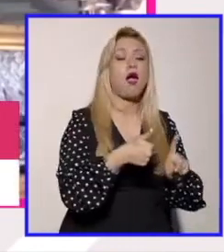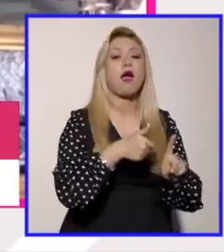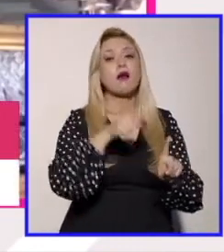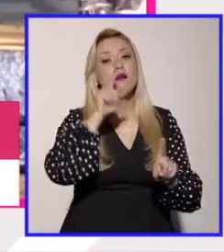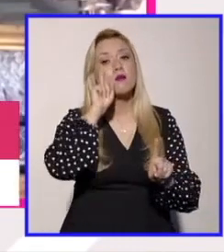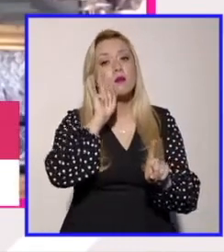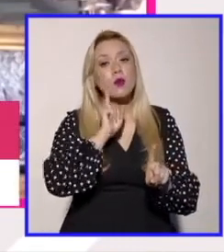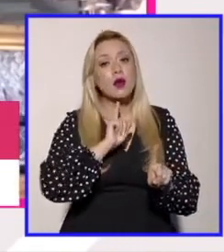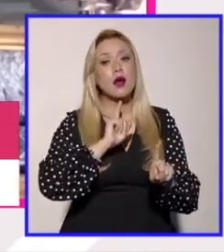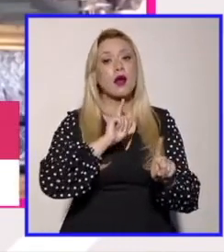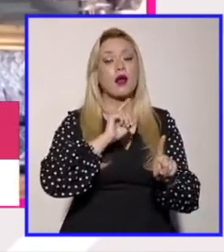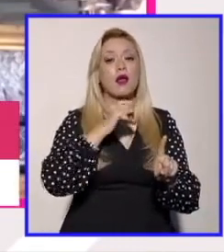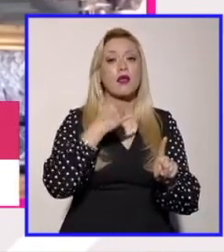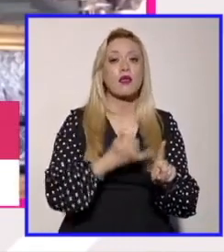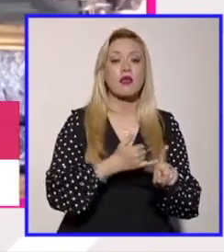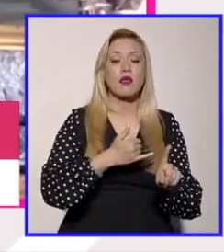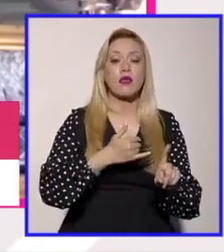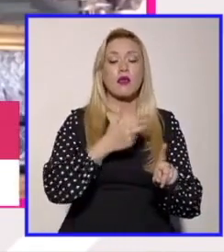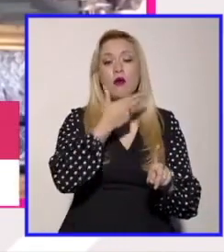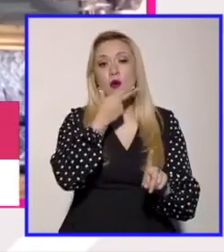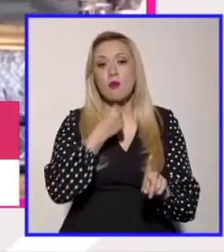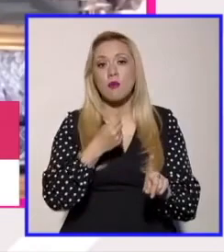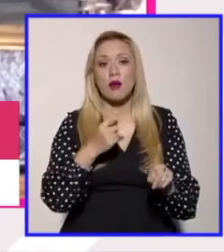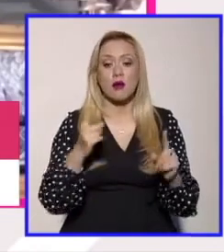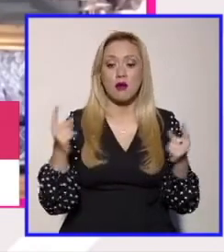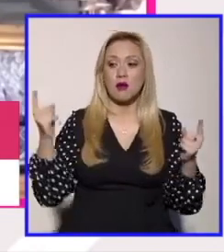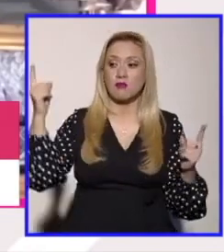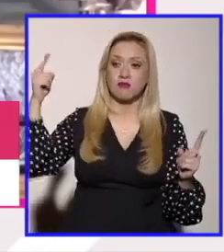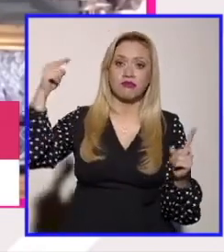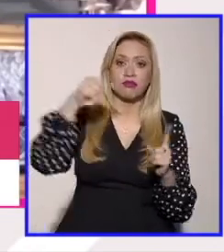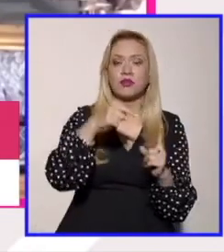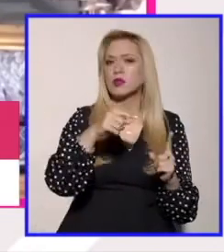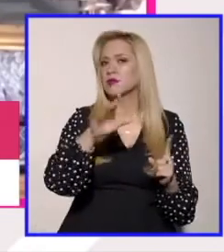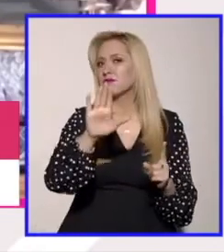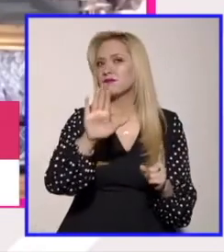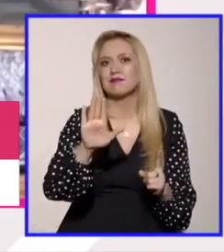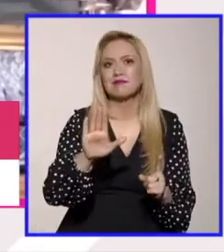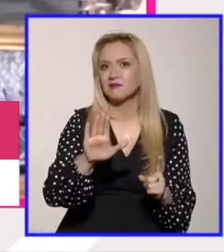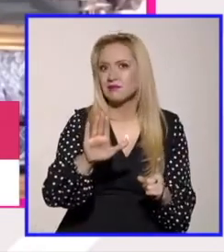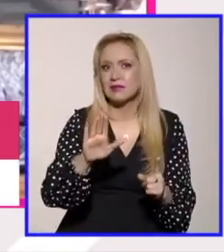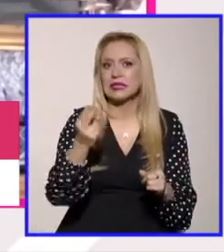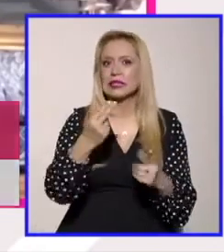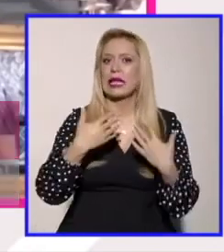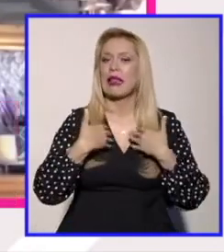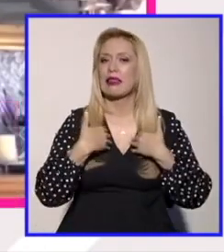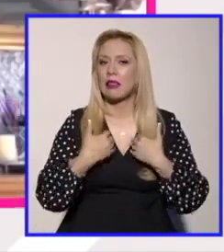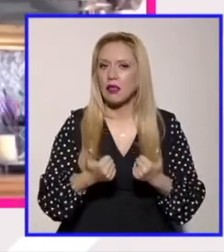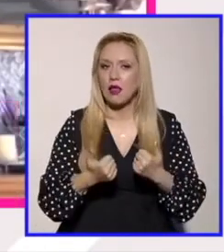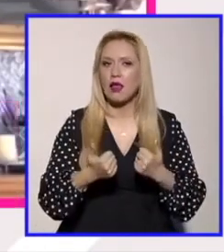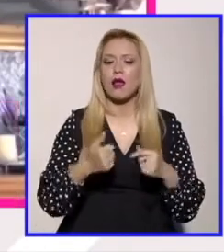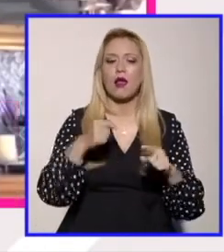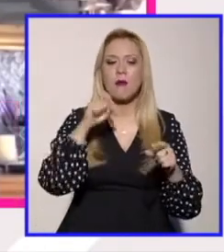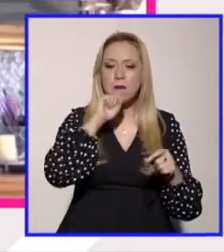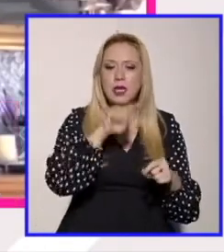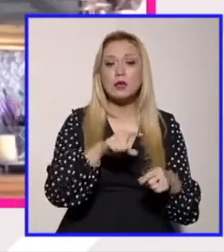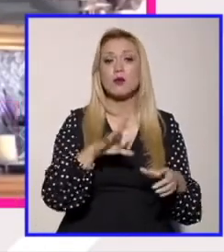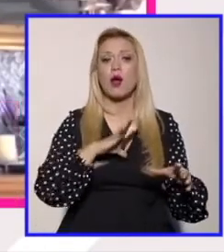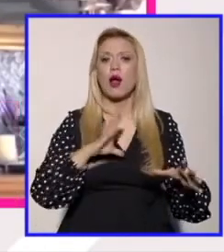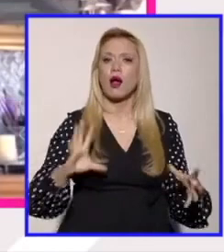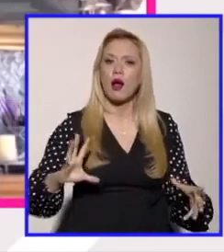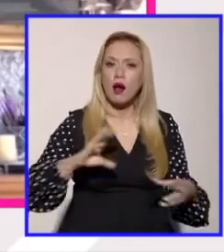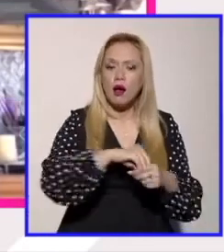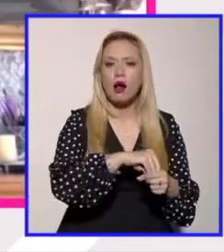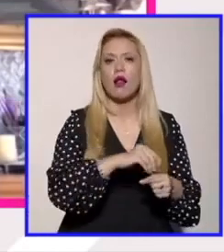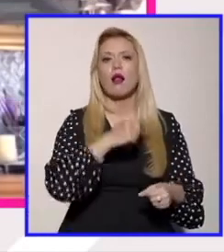correctamente a Chibón no se estructuran de una sola manera y esto es muy importante entenderlo porque justo esta perspectiva que